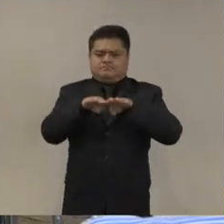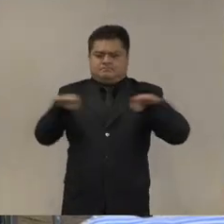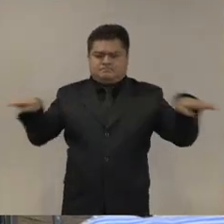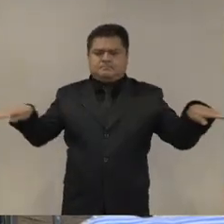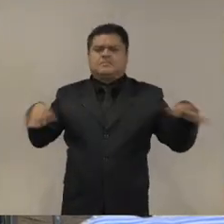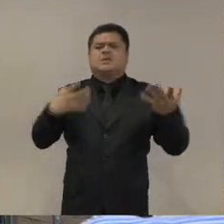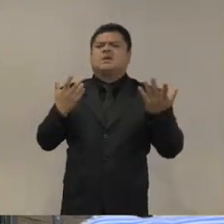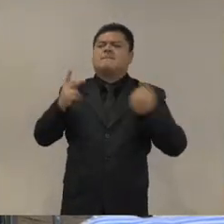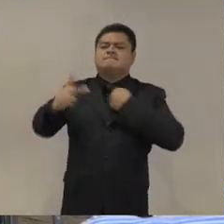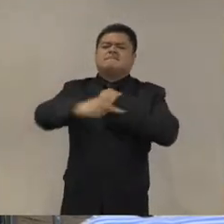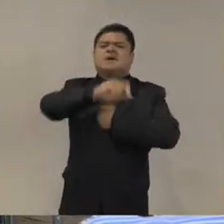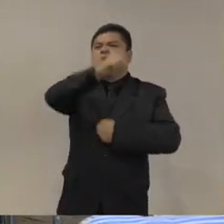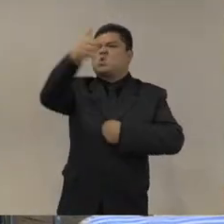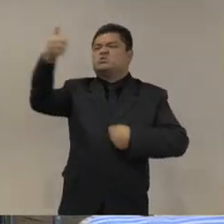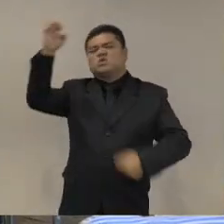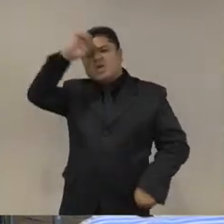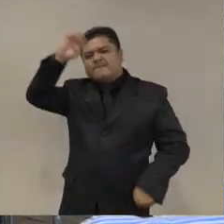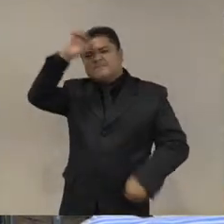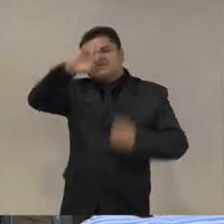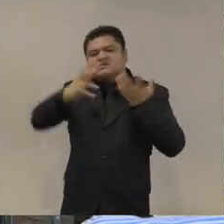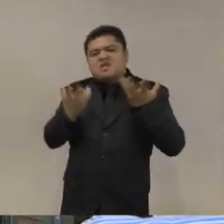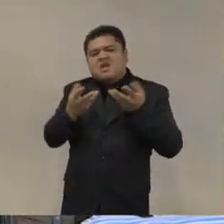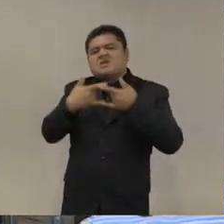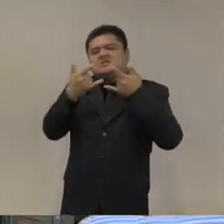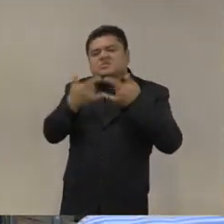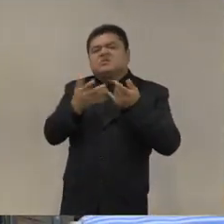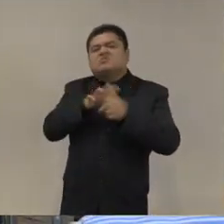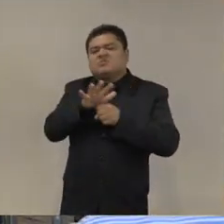e Intervención Militar Análisis Comparado gracias